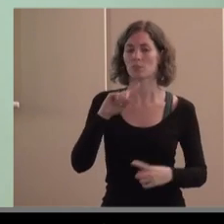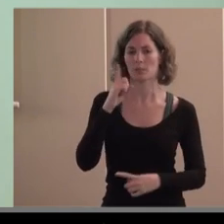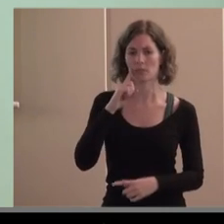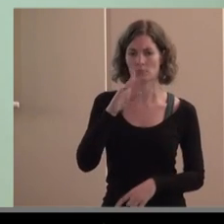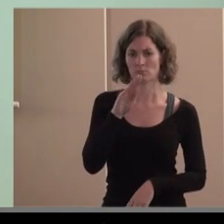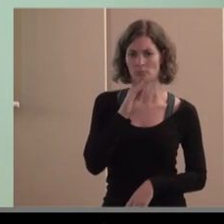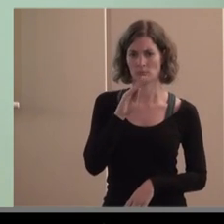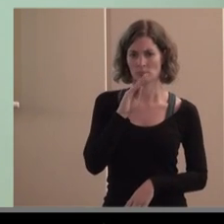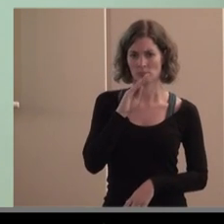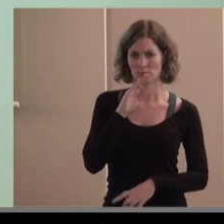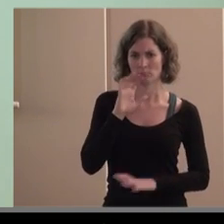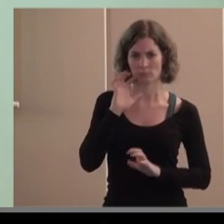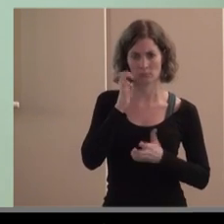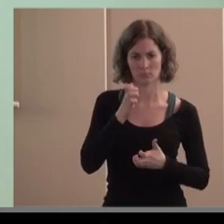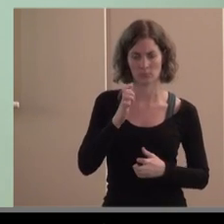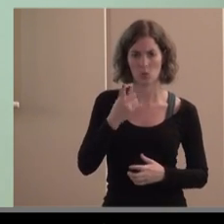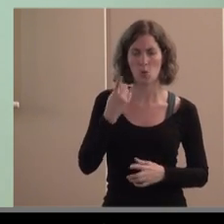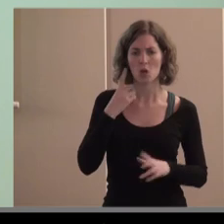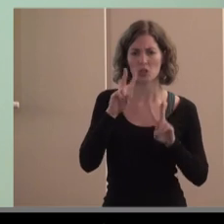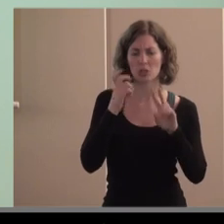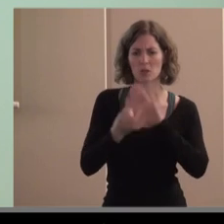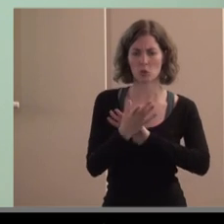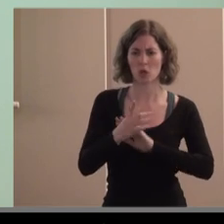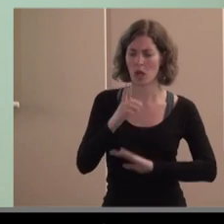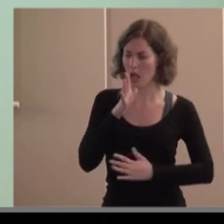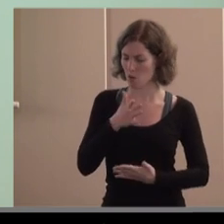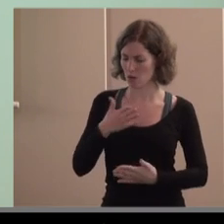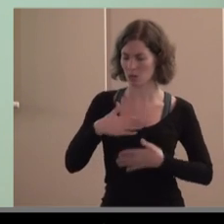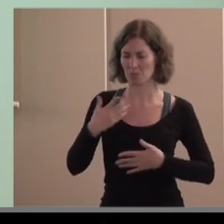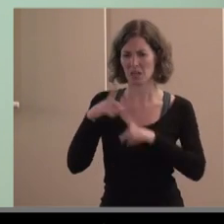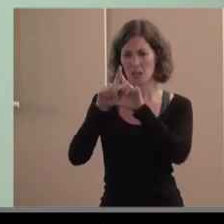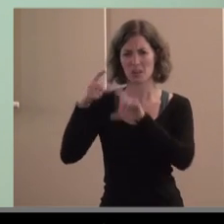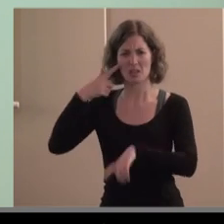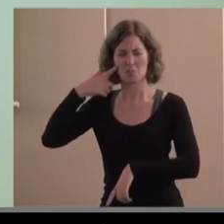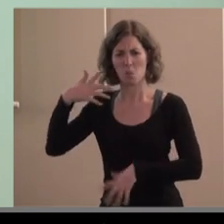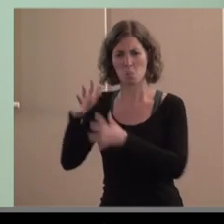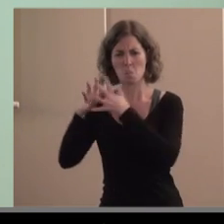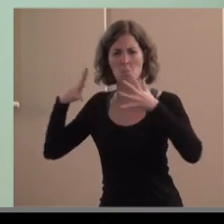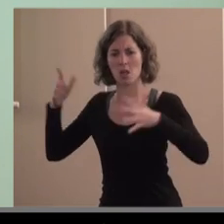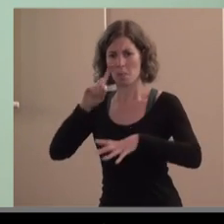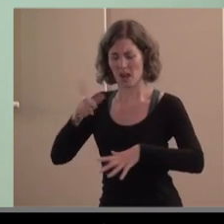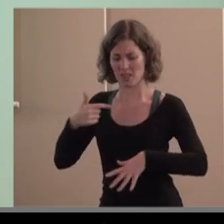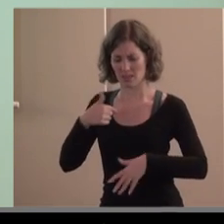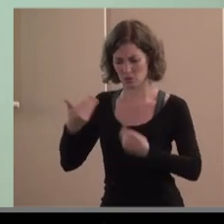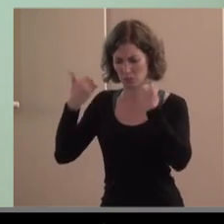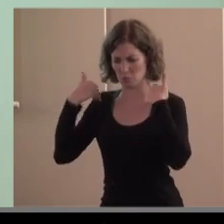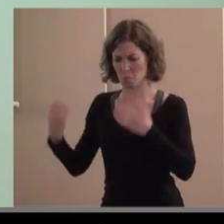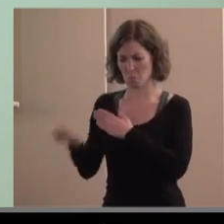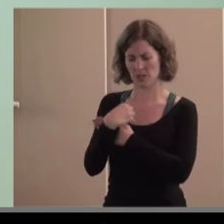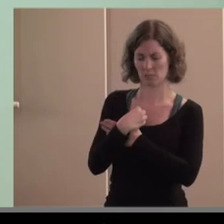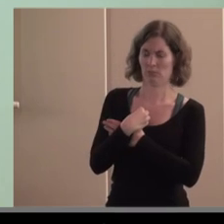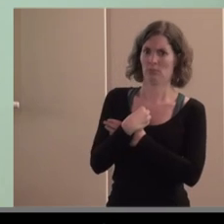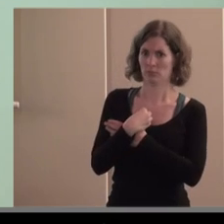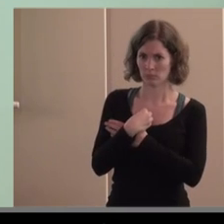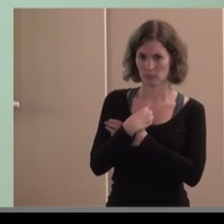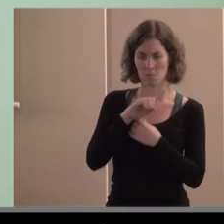todo el tema de la RSE dice de repente bueno las grandes empresas son más responsables que nosotros situación de cabreo pues a ver lo pasa ¿no?